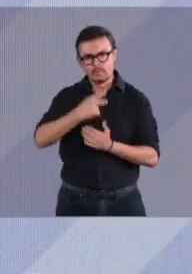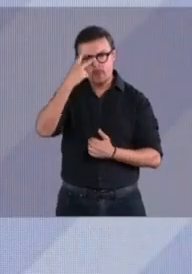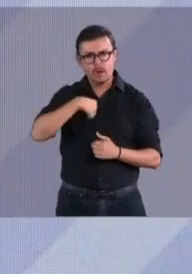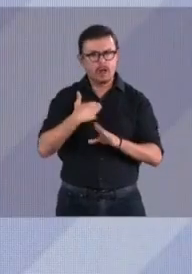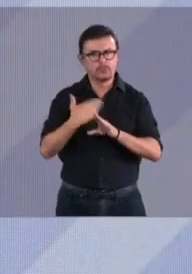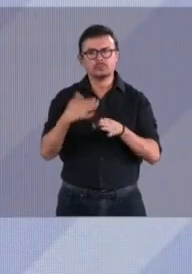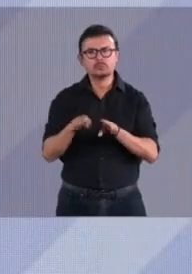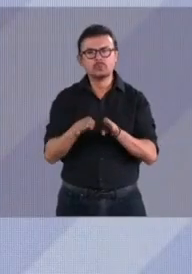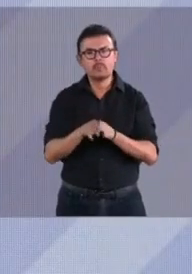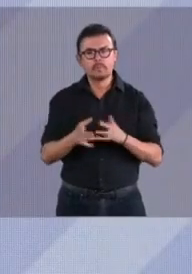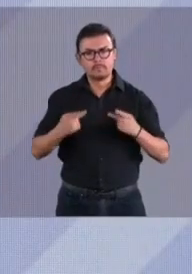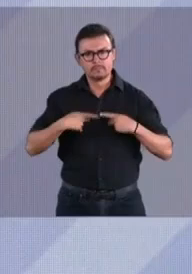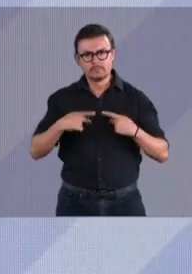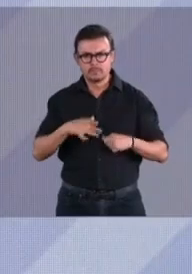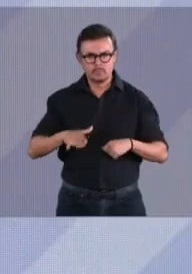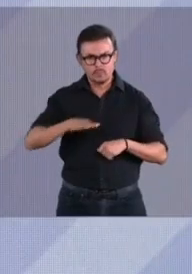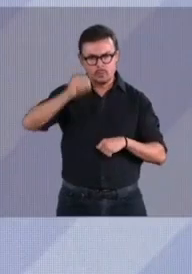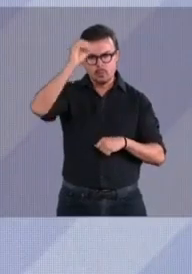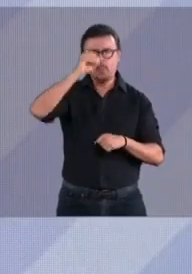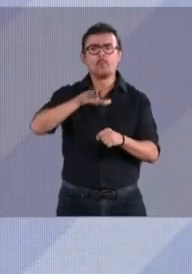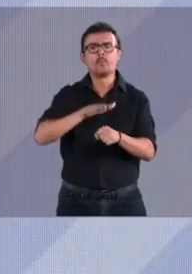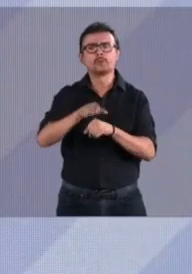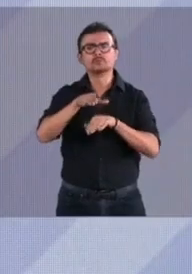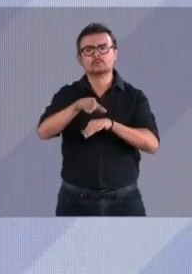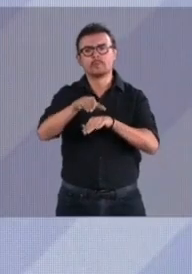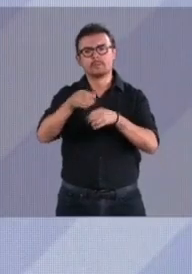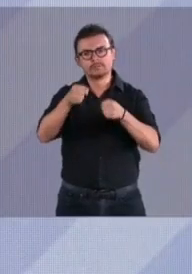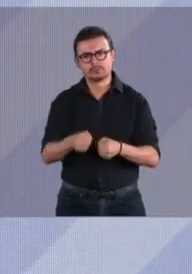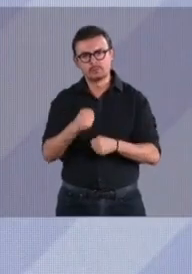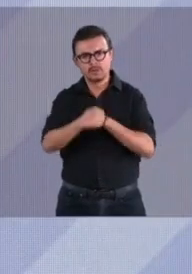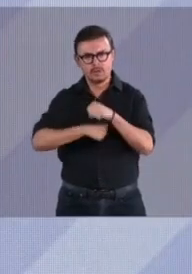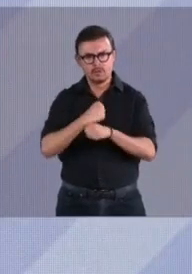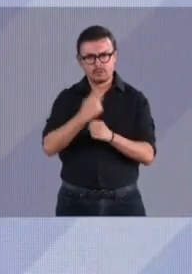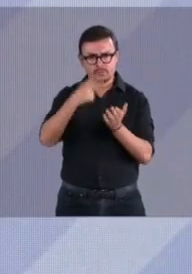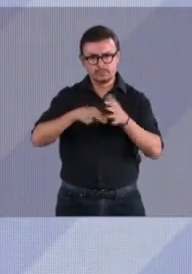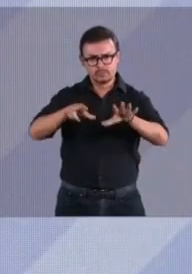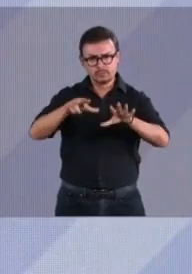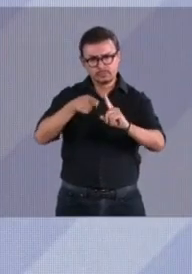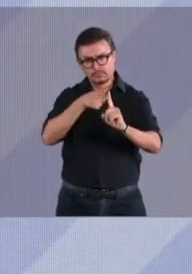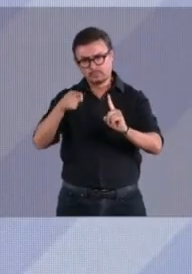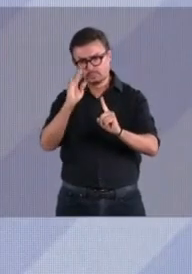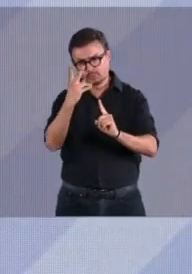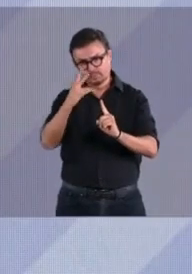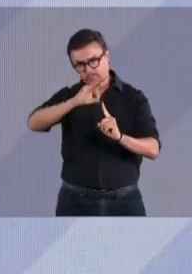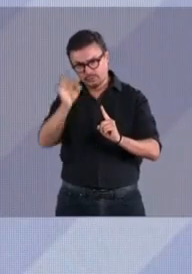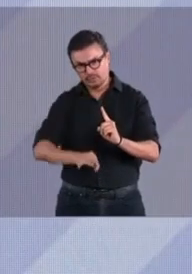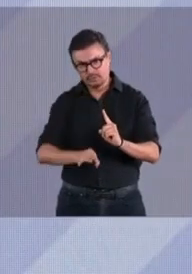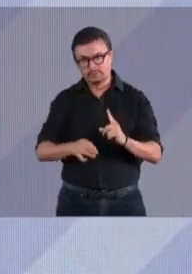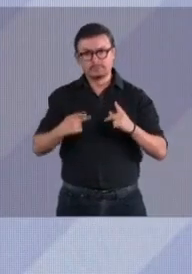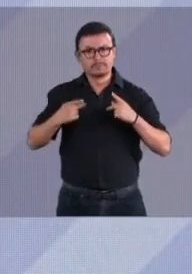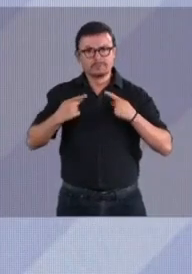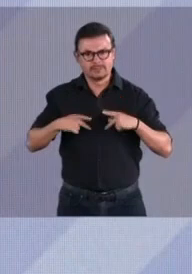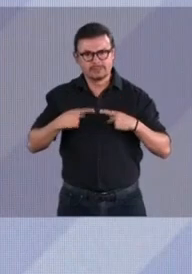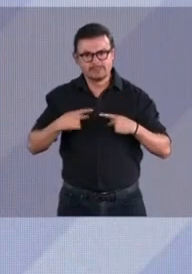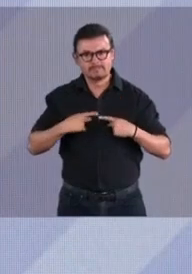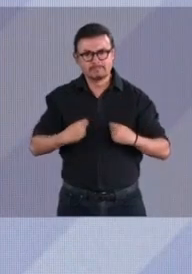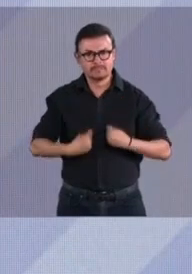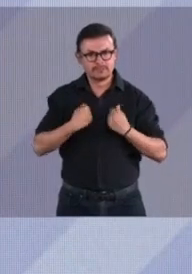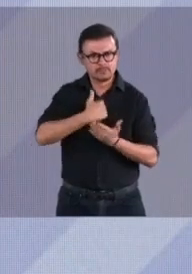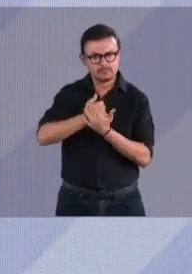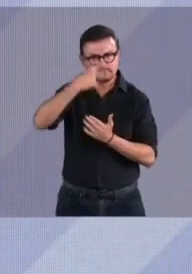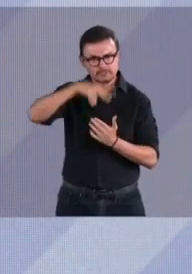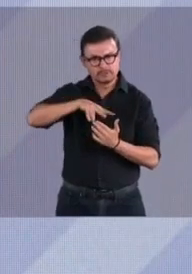Percepción de inseguridad de la ciudadanía. En 2018, 92.3% de las personas que vivían en la ciudad